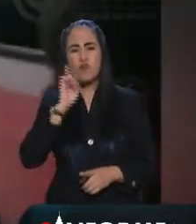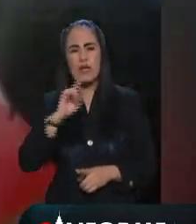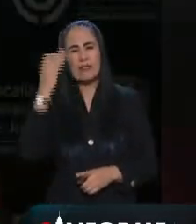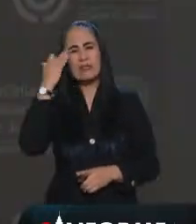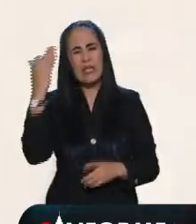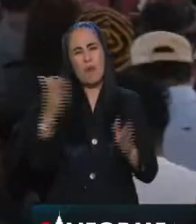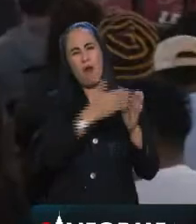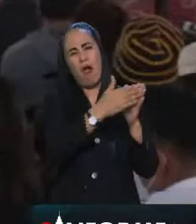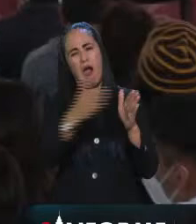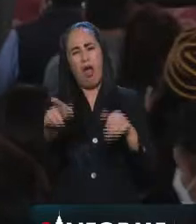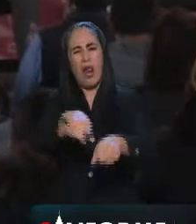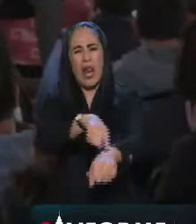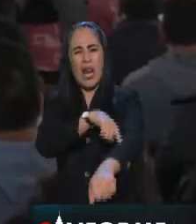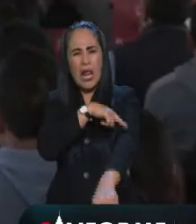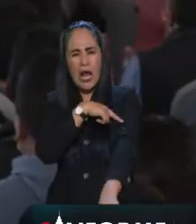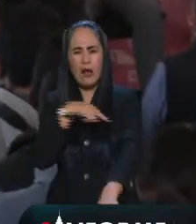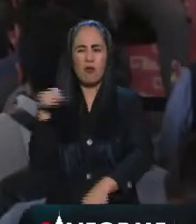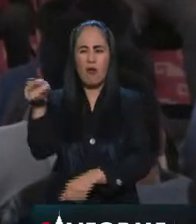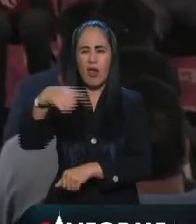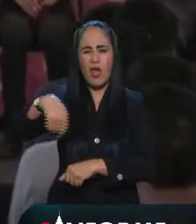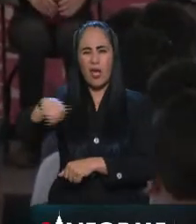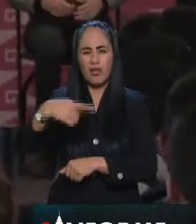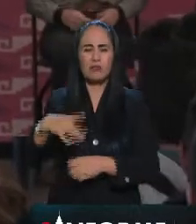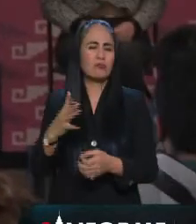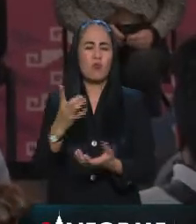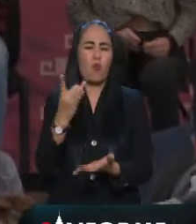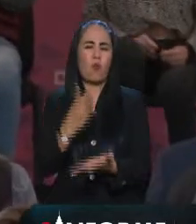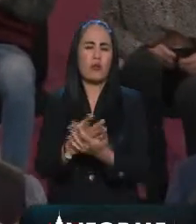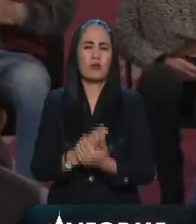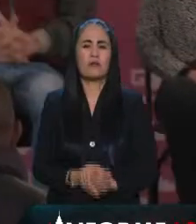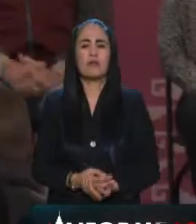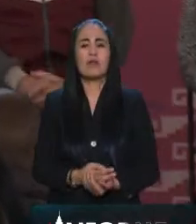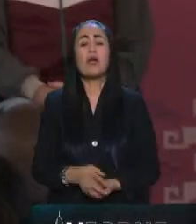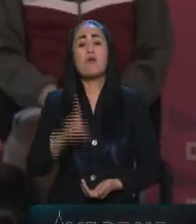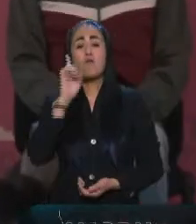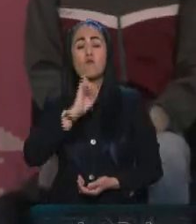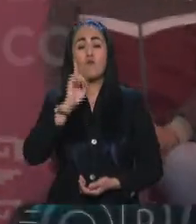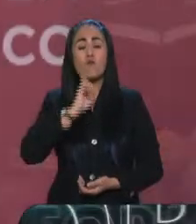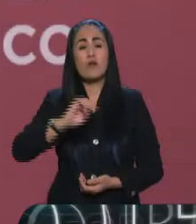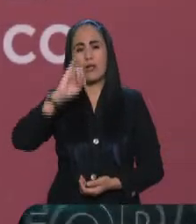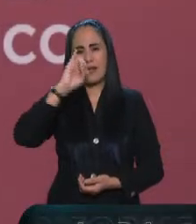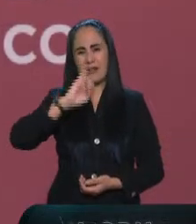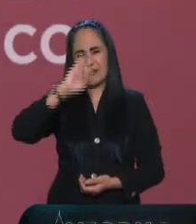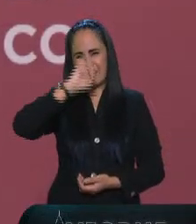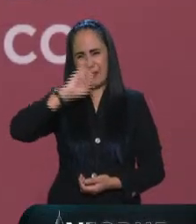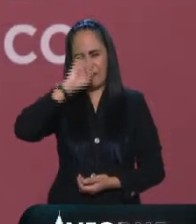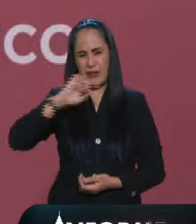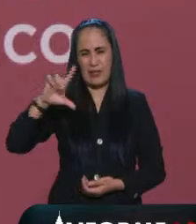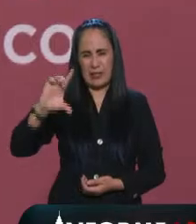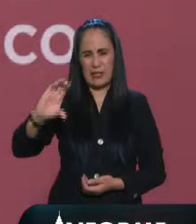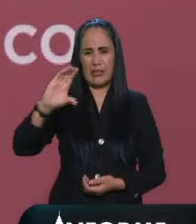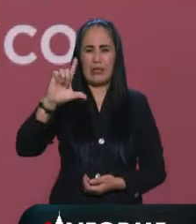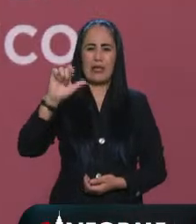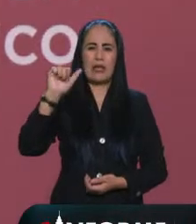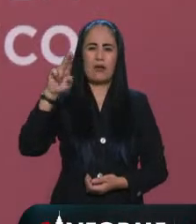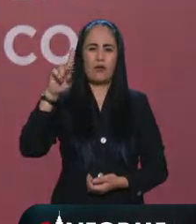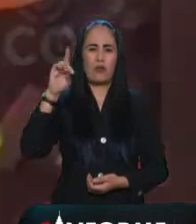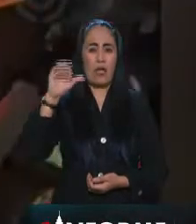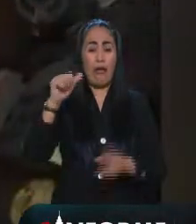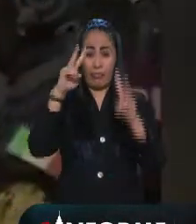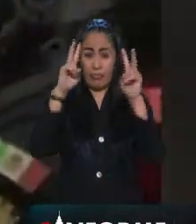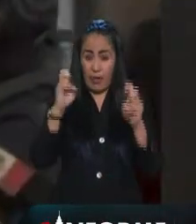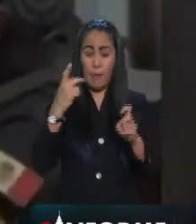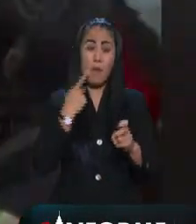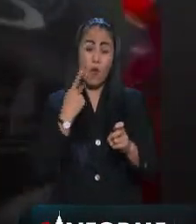proceso desde el gobierno capitalino la titular del ejecutivo local Claudia Sheinbaum descartó que se trate de un tema político